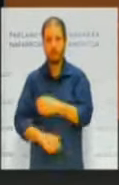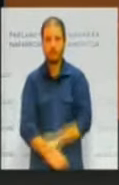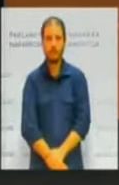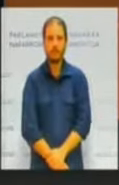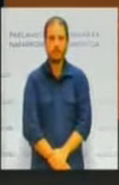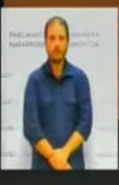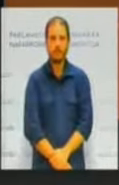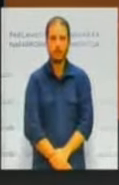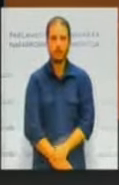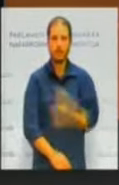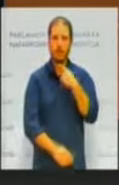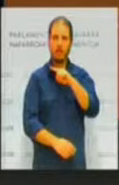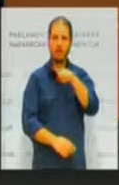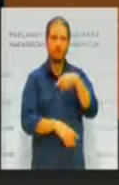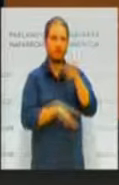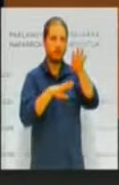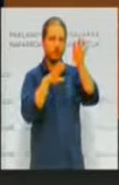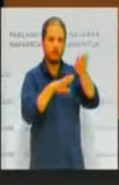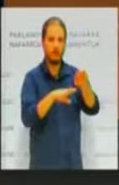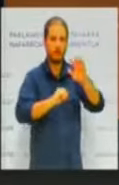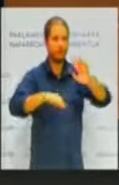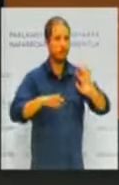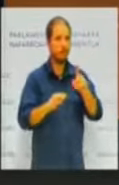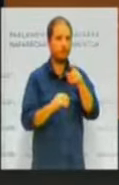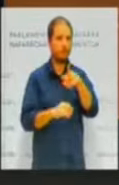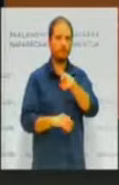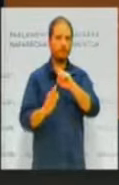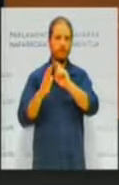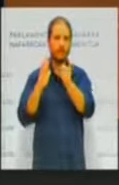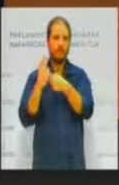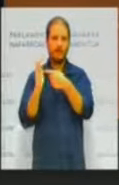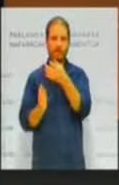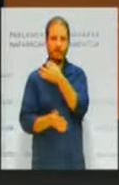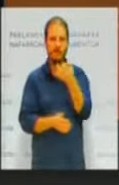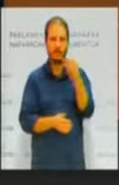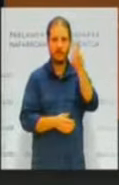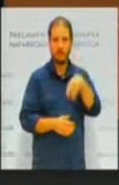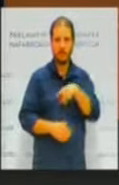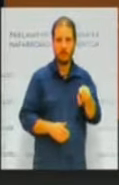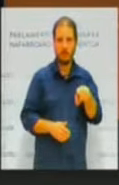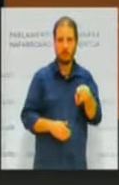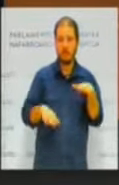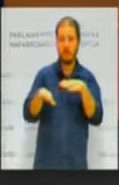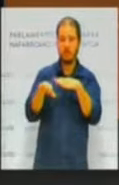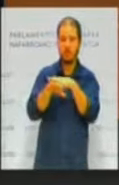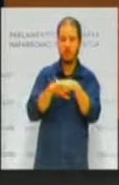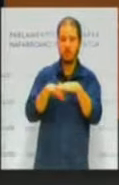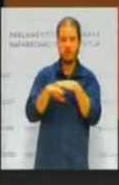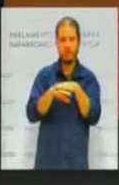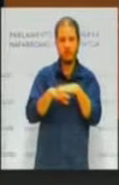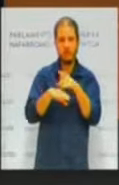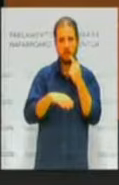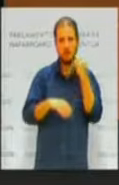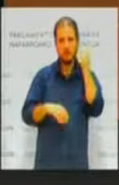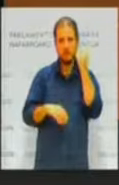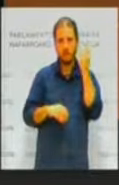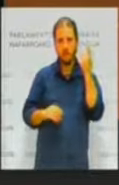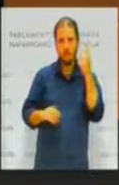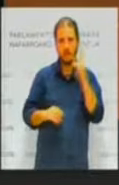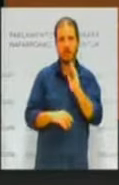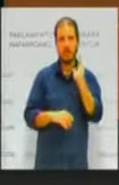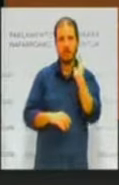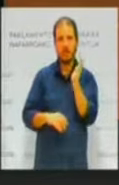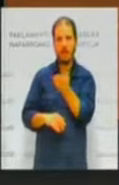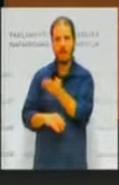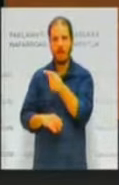nuestra opinión no es una ley perfecta. El gobierno ha entendido que la forma coercitiva de las sanciones es la vía para